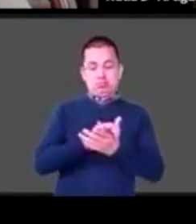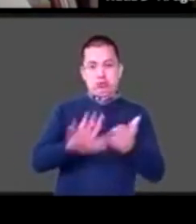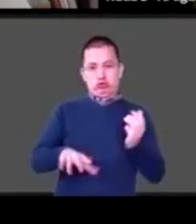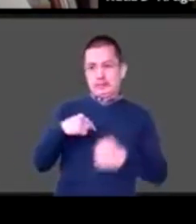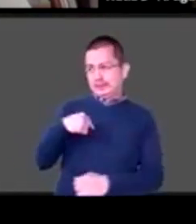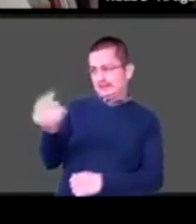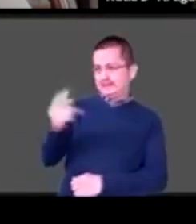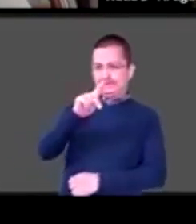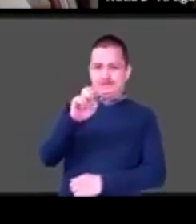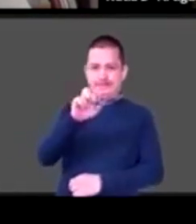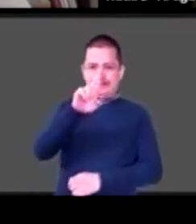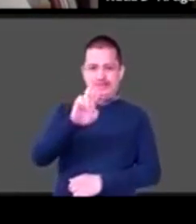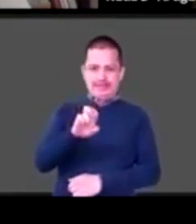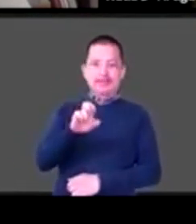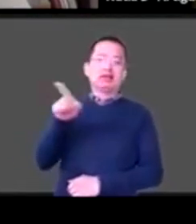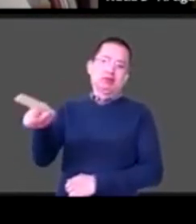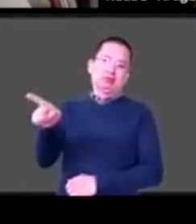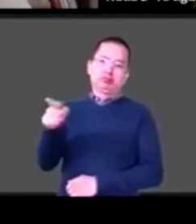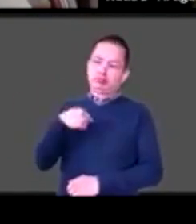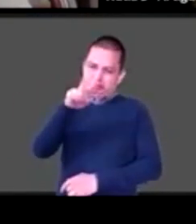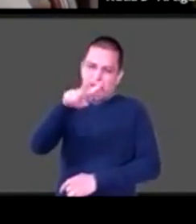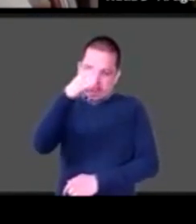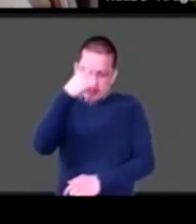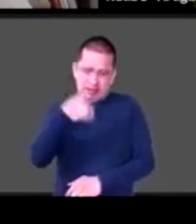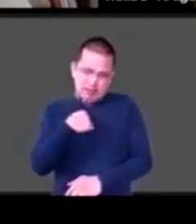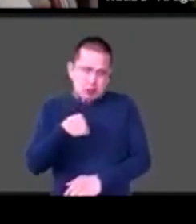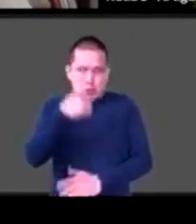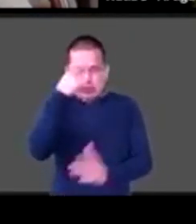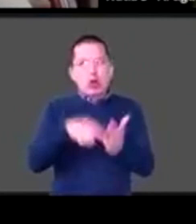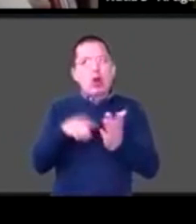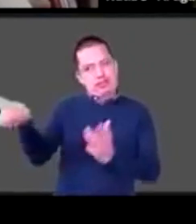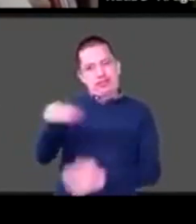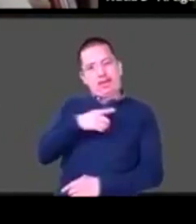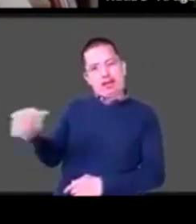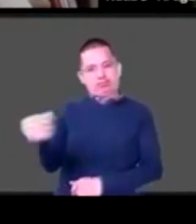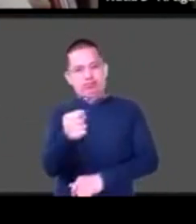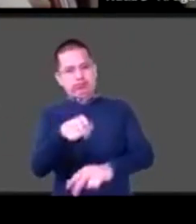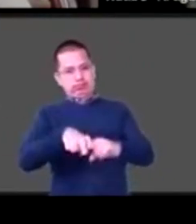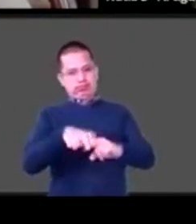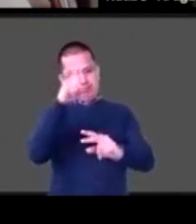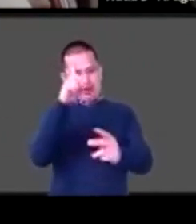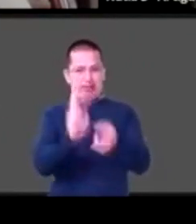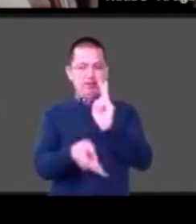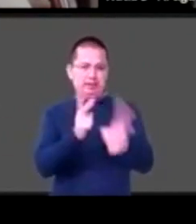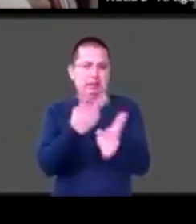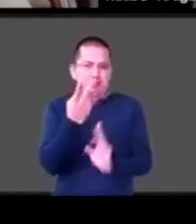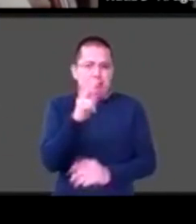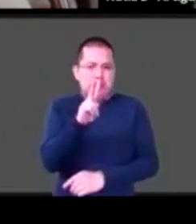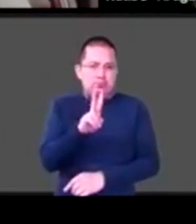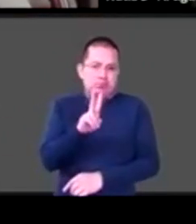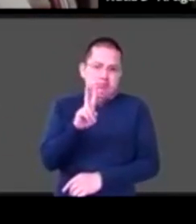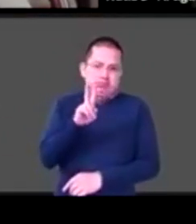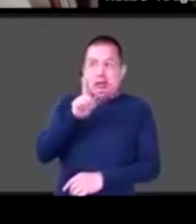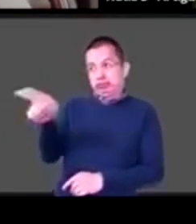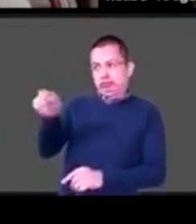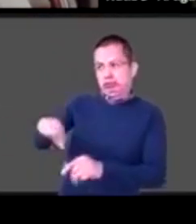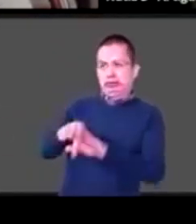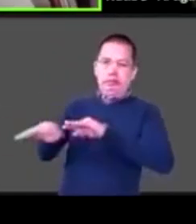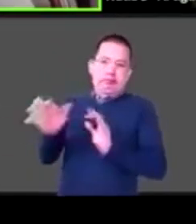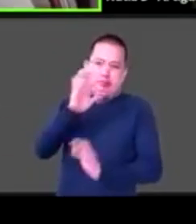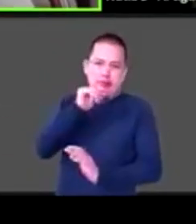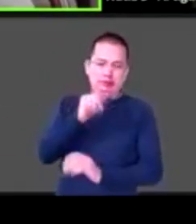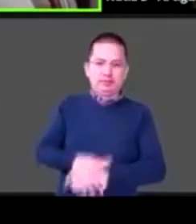trabajando pues alguien tenía que hablar el día de hoy este Tere está leyendo la biografía de Winston Churchill es así